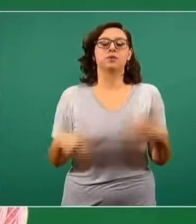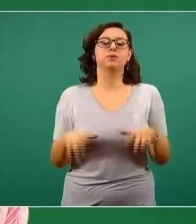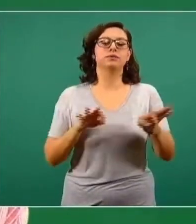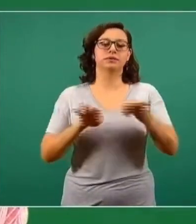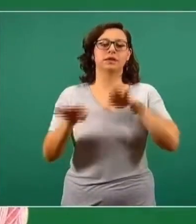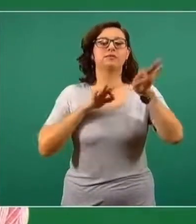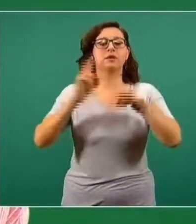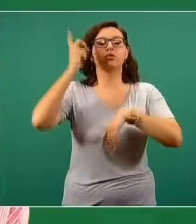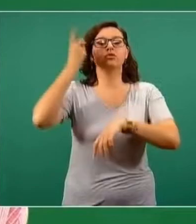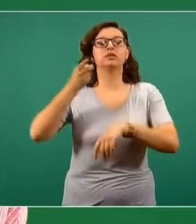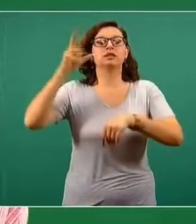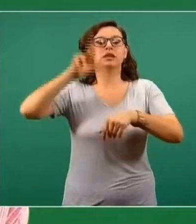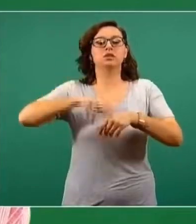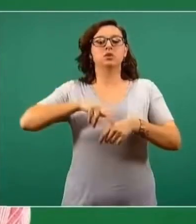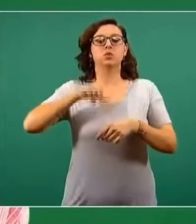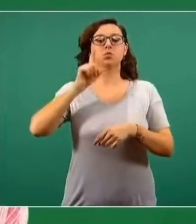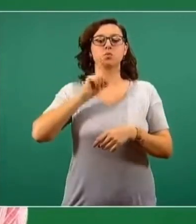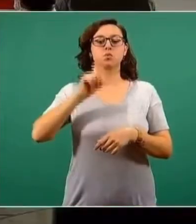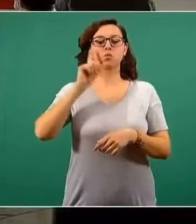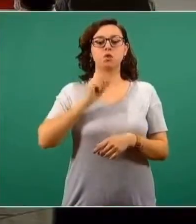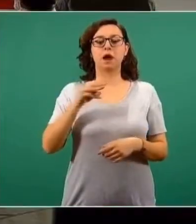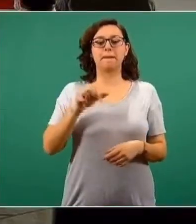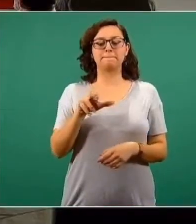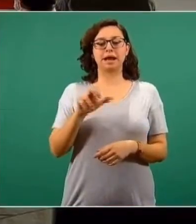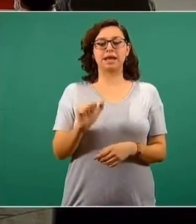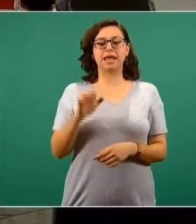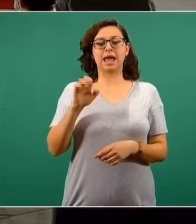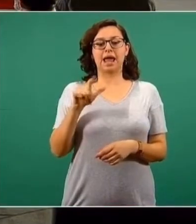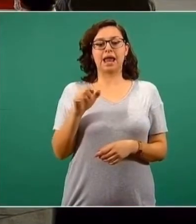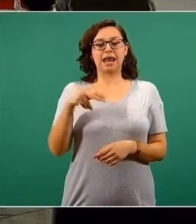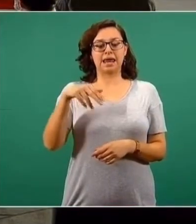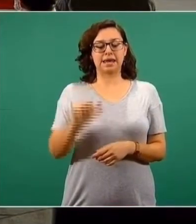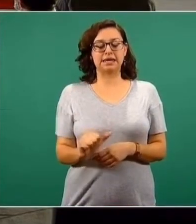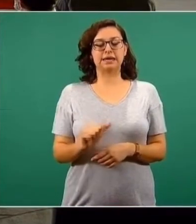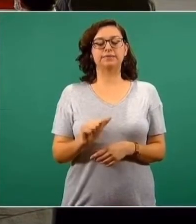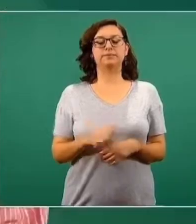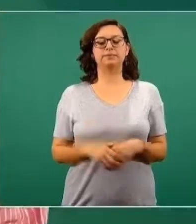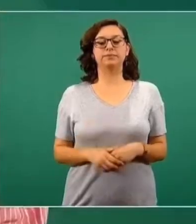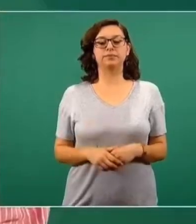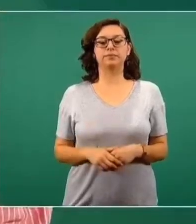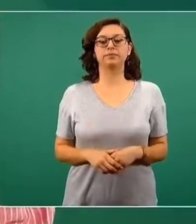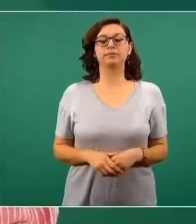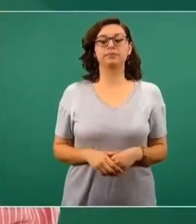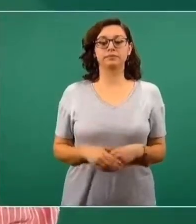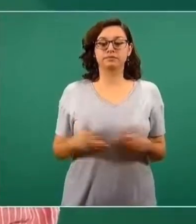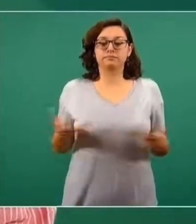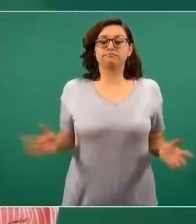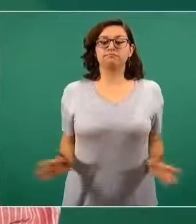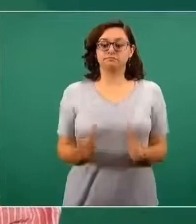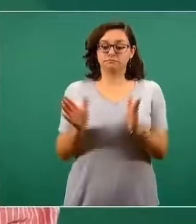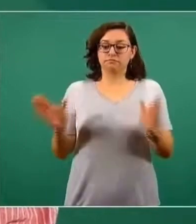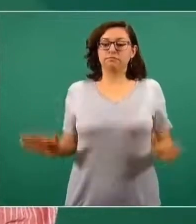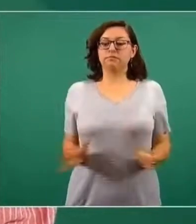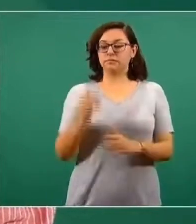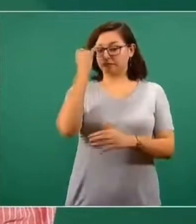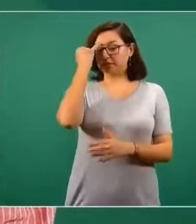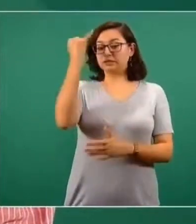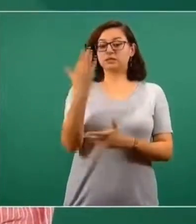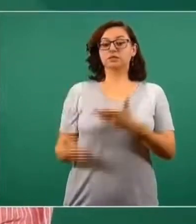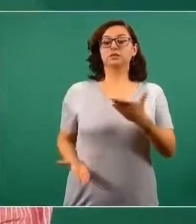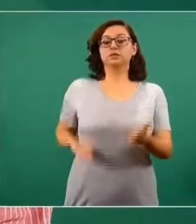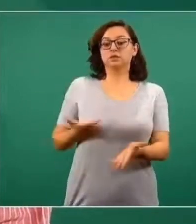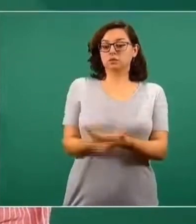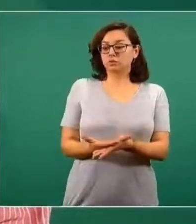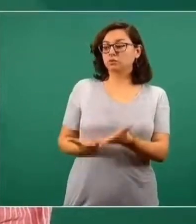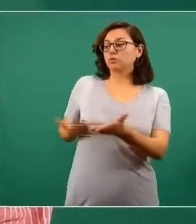que hace su directora, la doctora Marielena Álvarez Builla-Roses, hemos impulsado varias iniciativas que tienen que